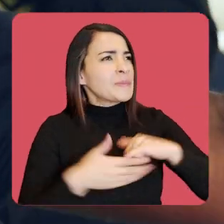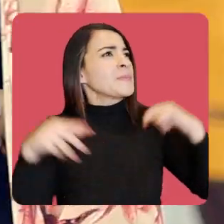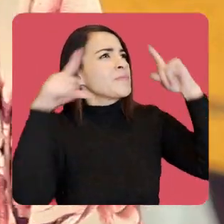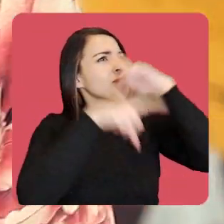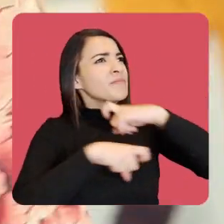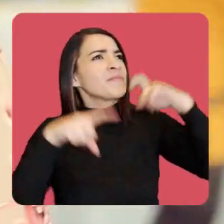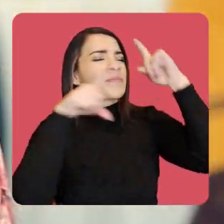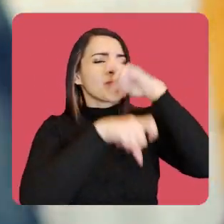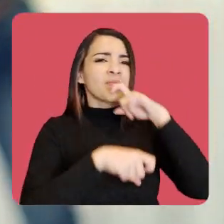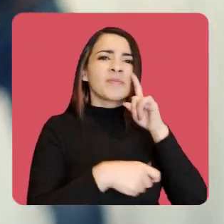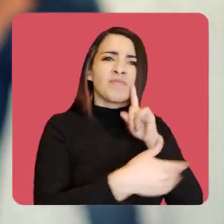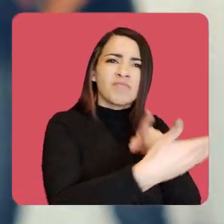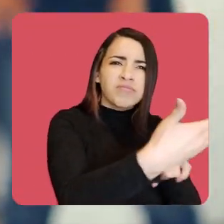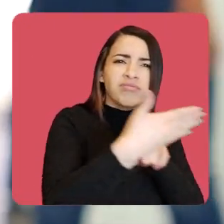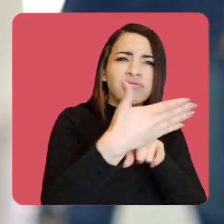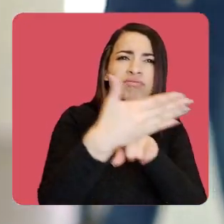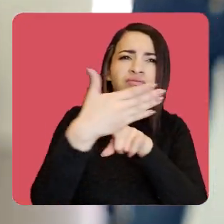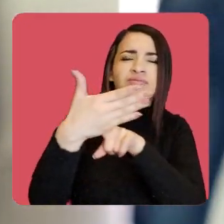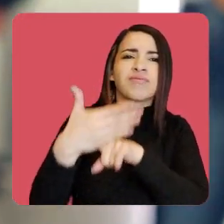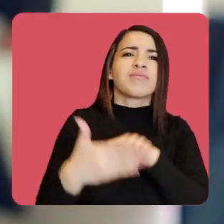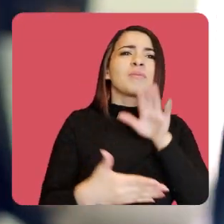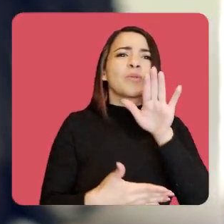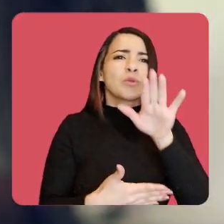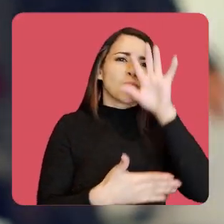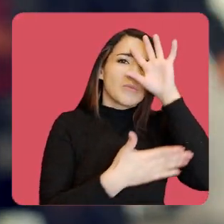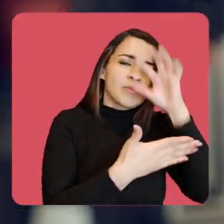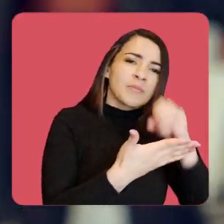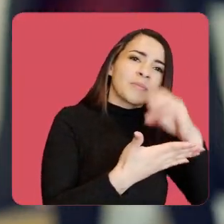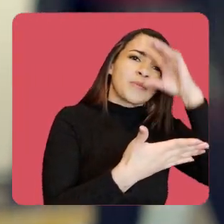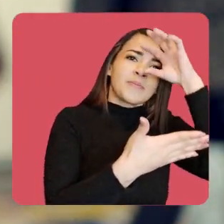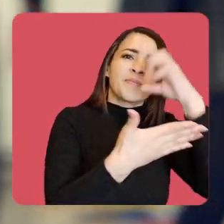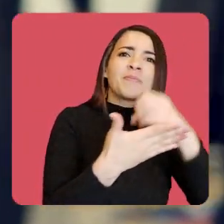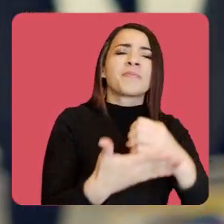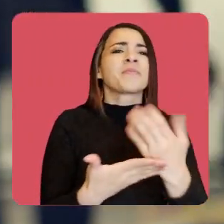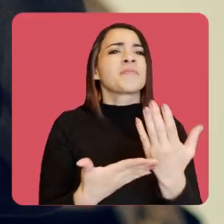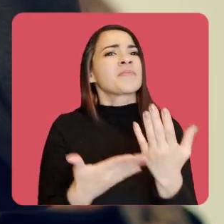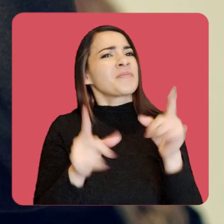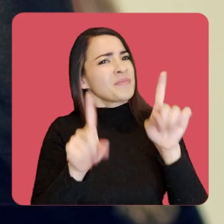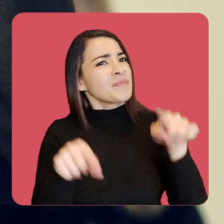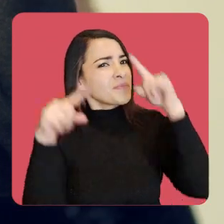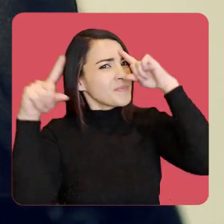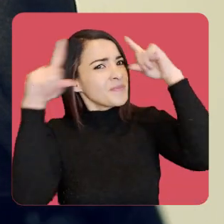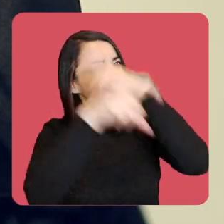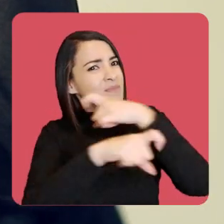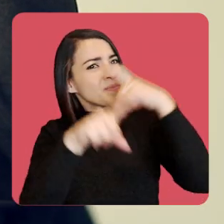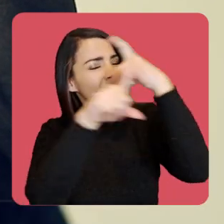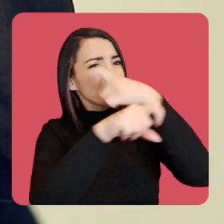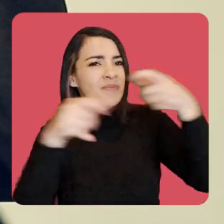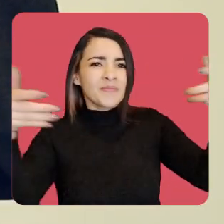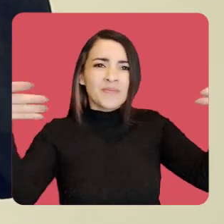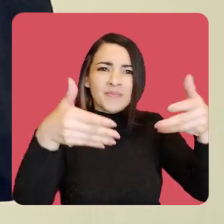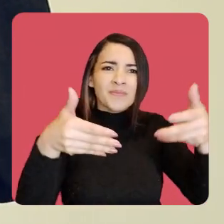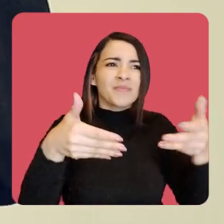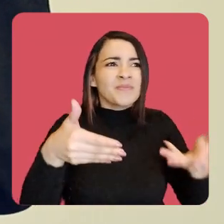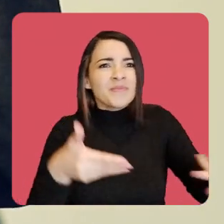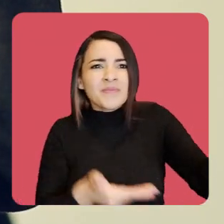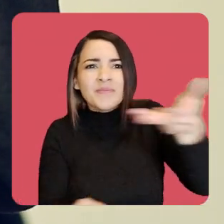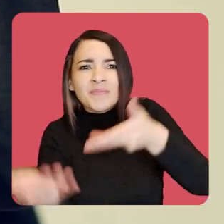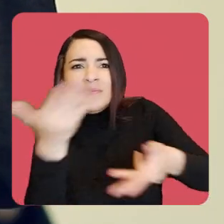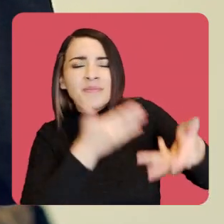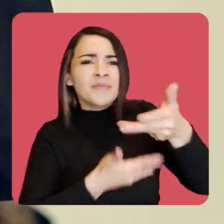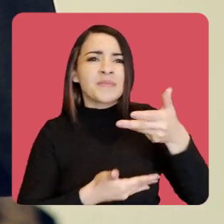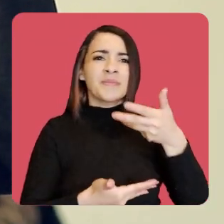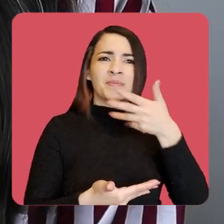reflejar y visibilizar todas, sí, todas esas opiniones, no solamente opiniones, reflexiones, es todo lo que vivimos durante el